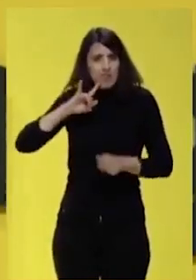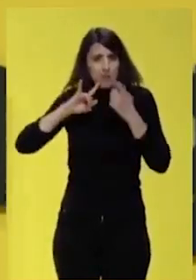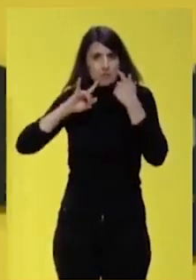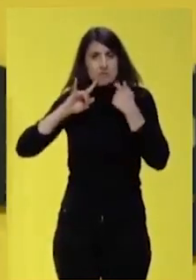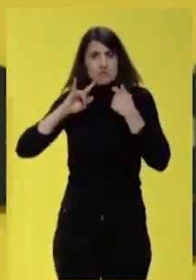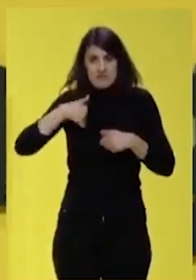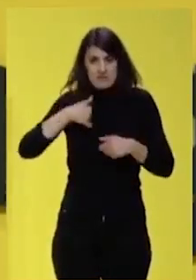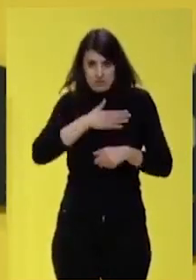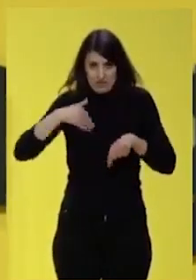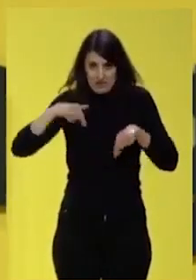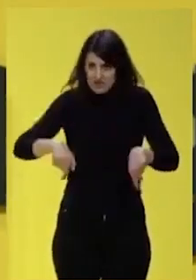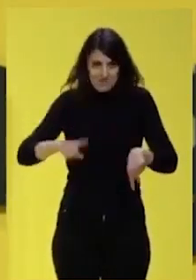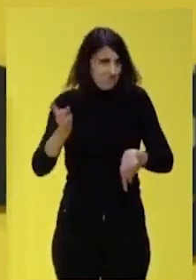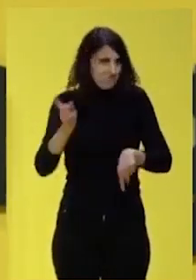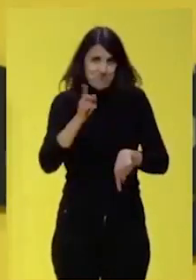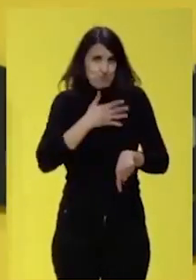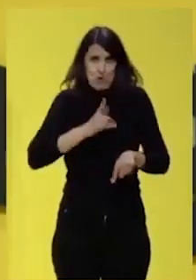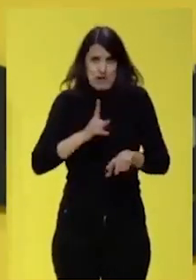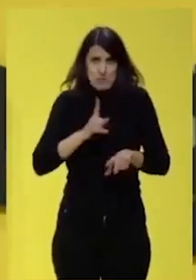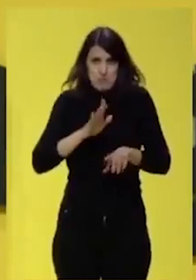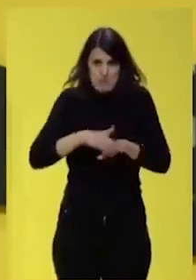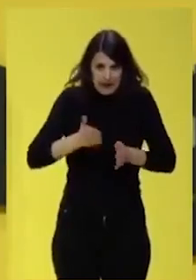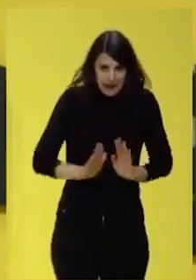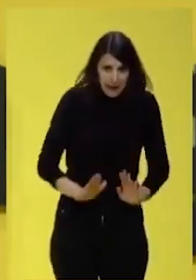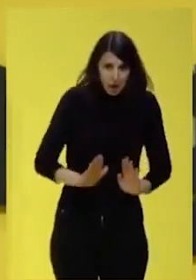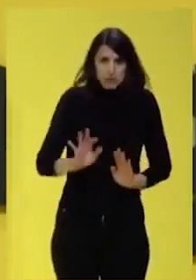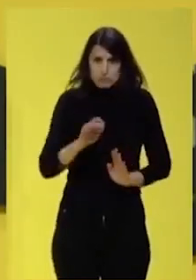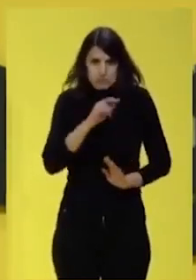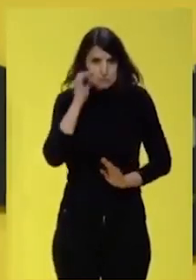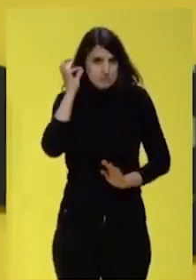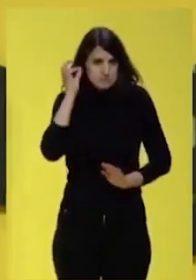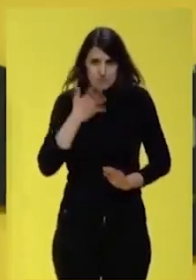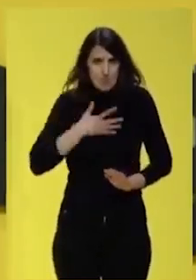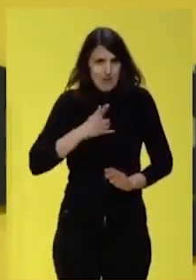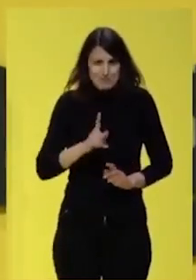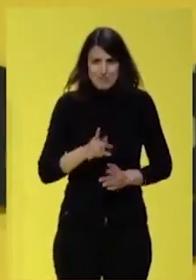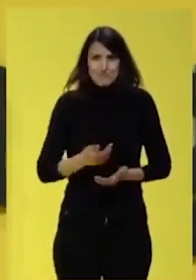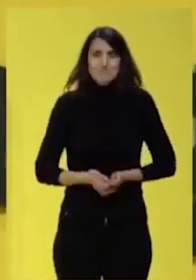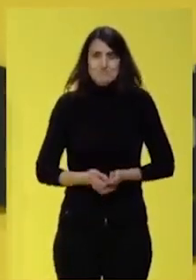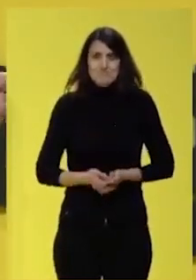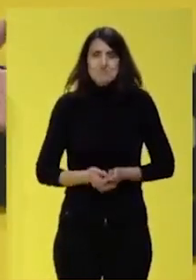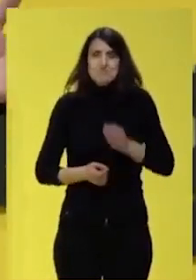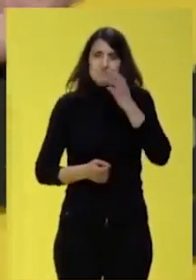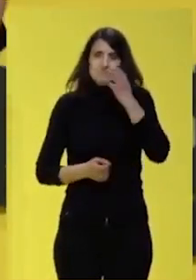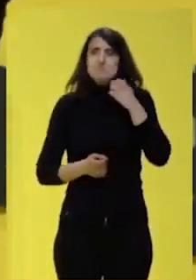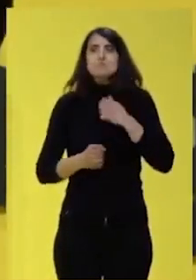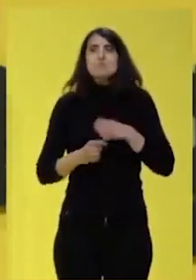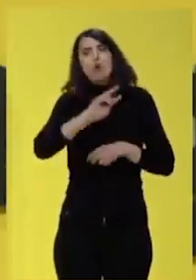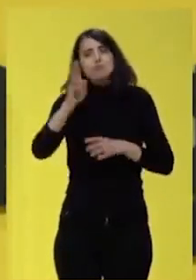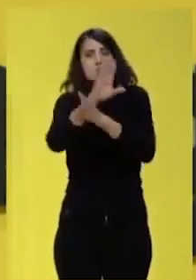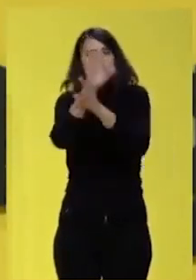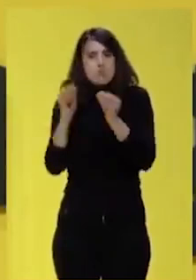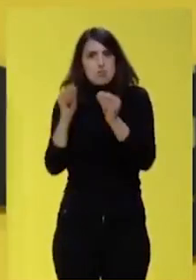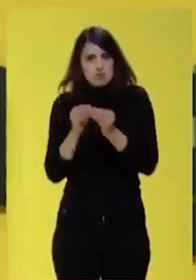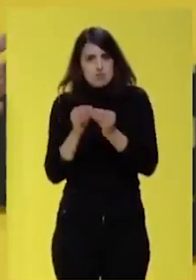eso ni para nosotros, ni para nosotras, ni para nuestros hijos, ni para nuestras hijas. En segundo lugar, la segunda de las conclusiones